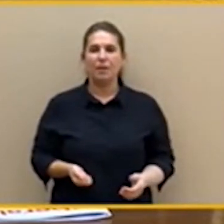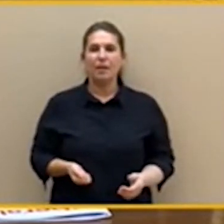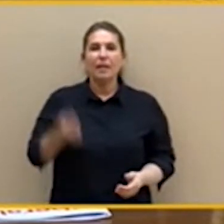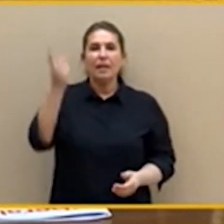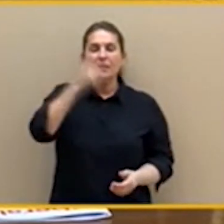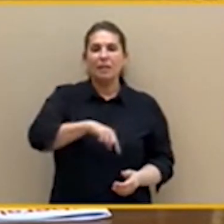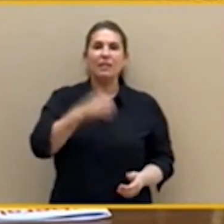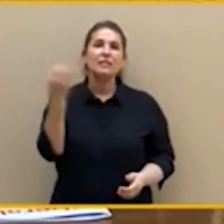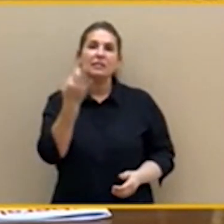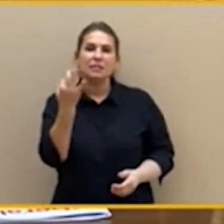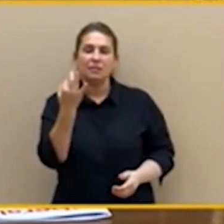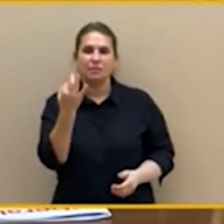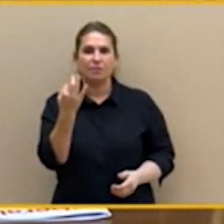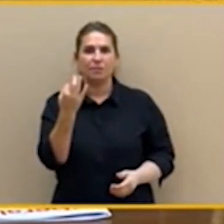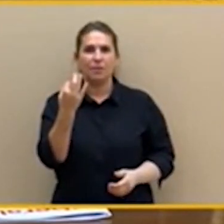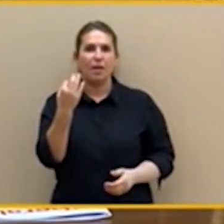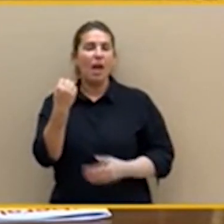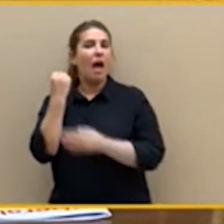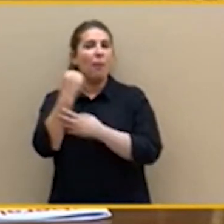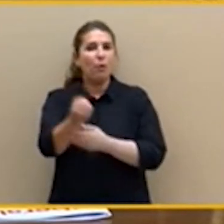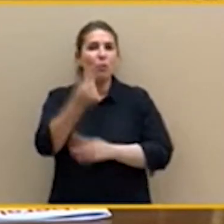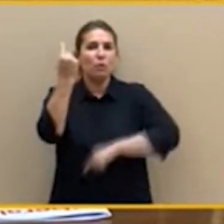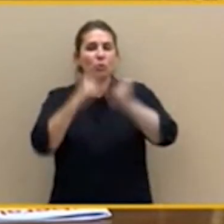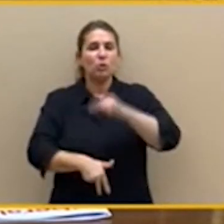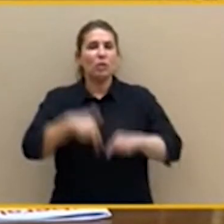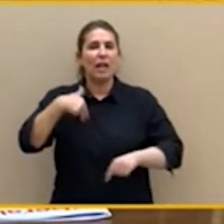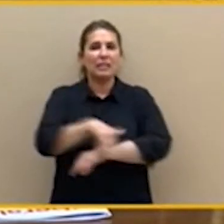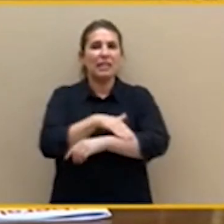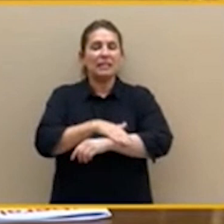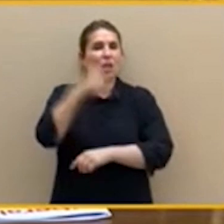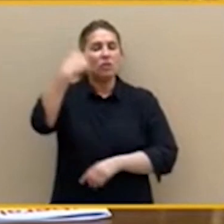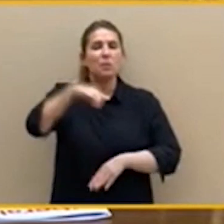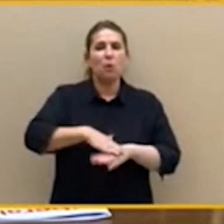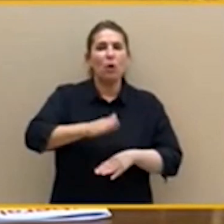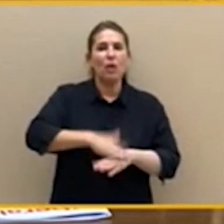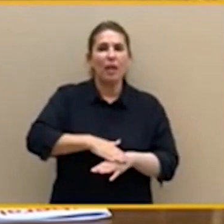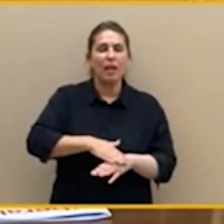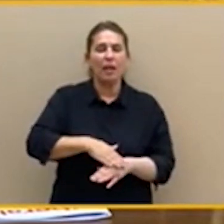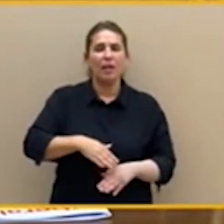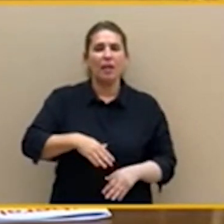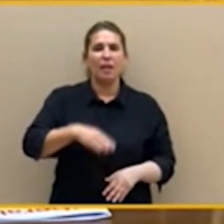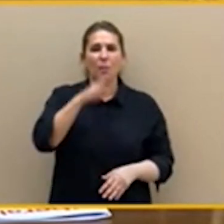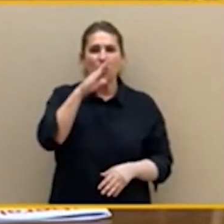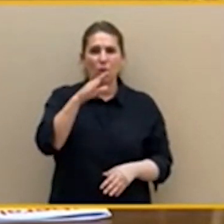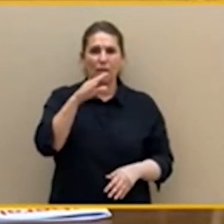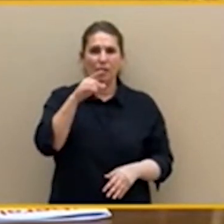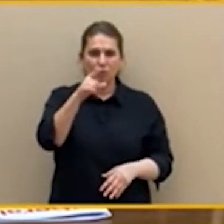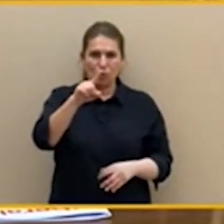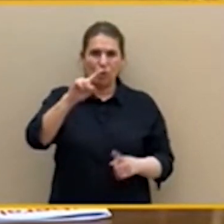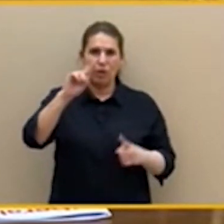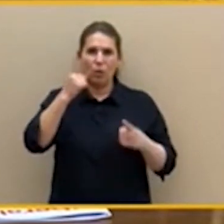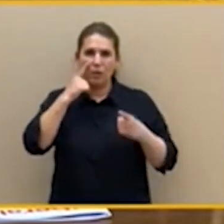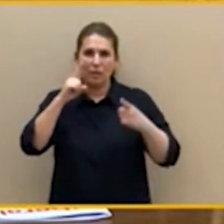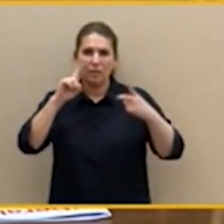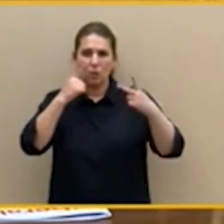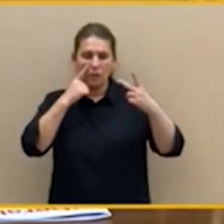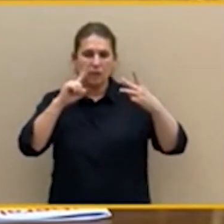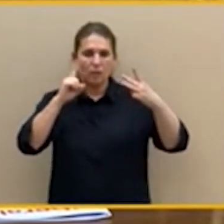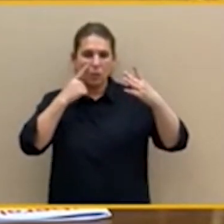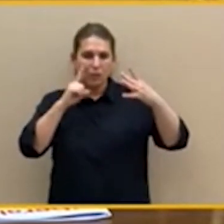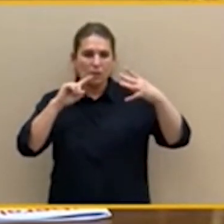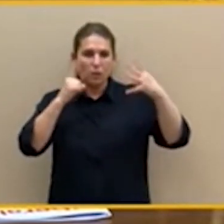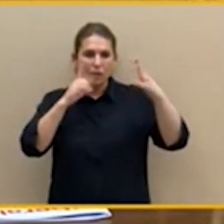Porque ustedes siguen encontrando pedacitos de España que entregarles. Por ejemplo, el cupo vasco. No hablo del concierto